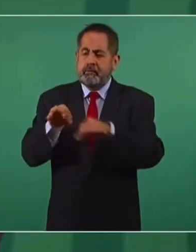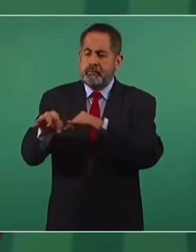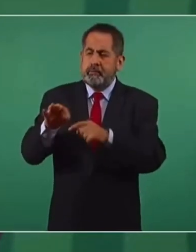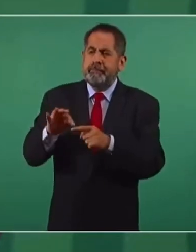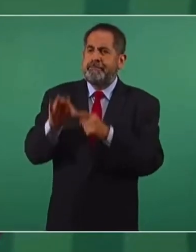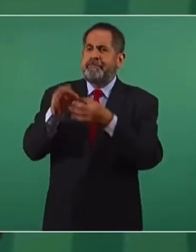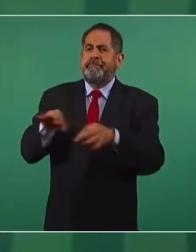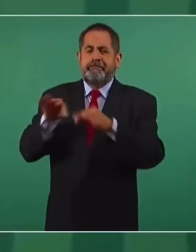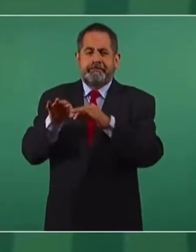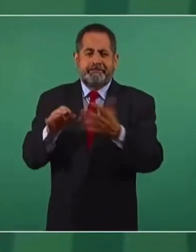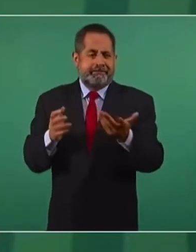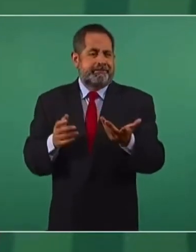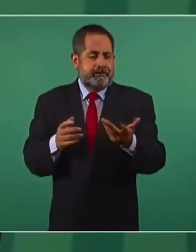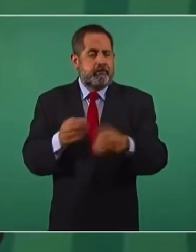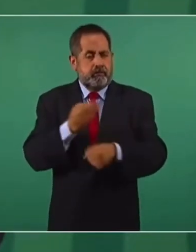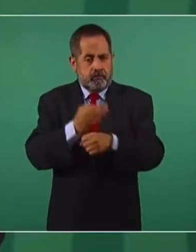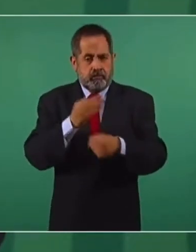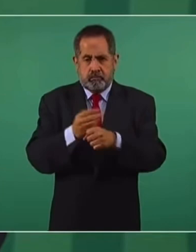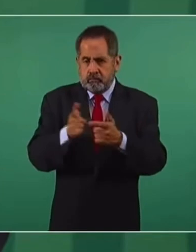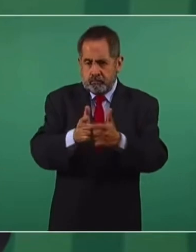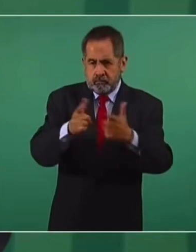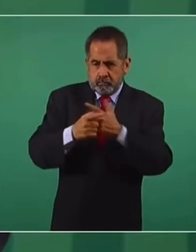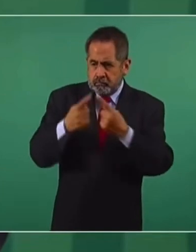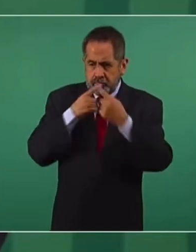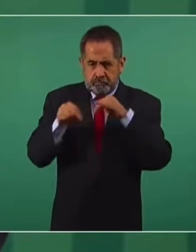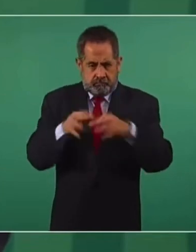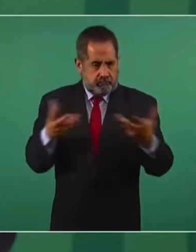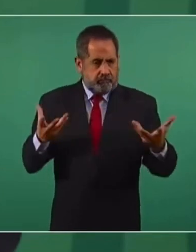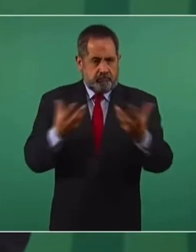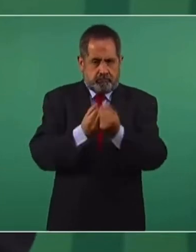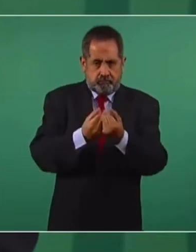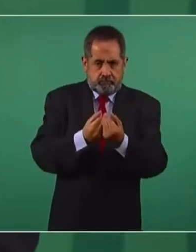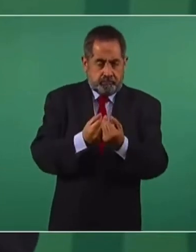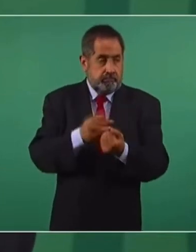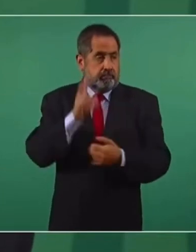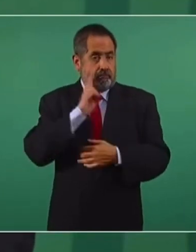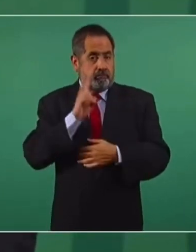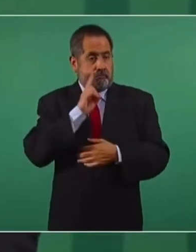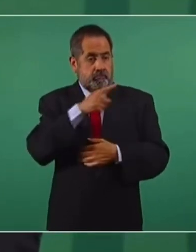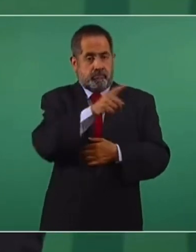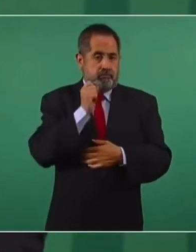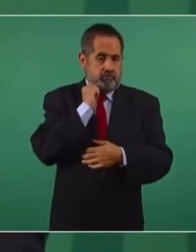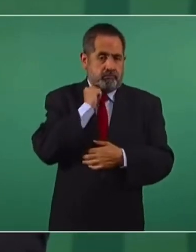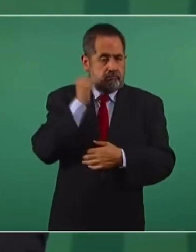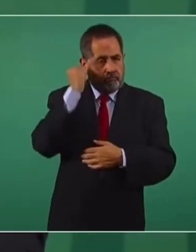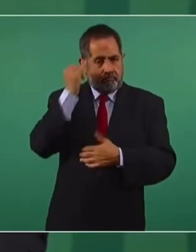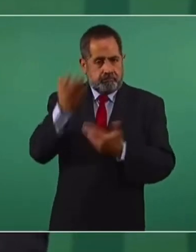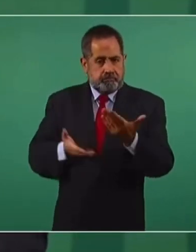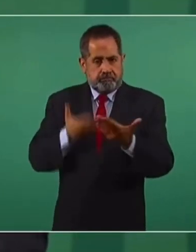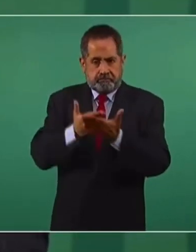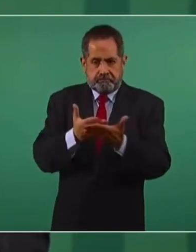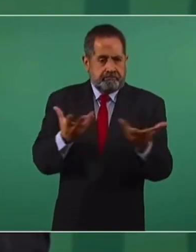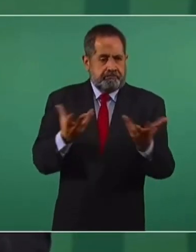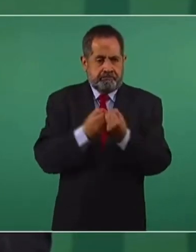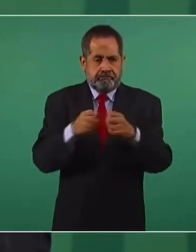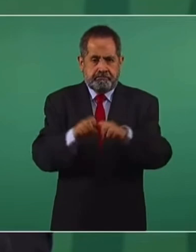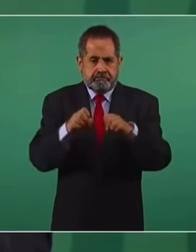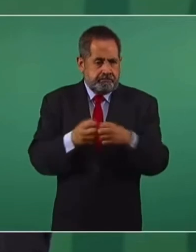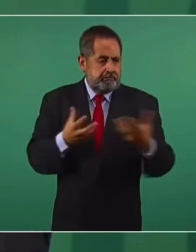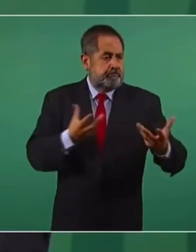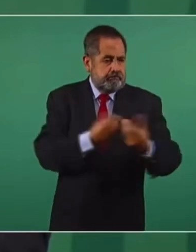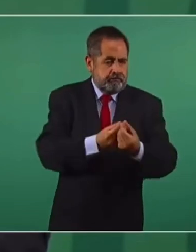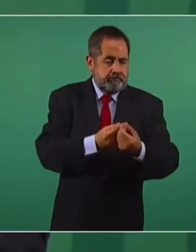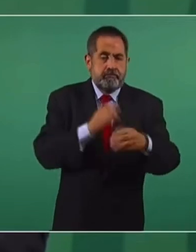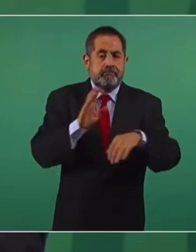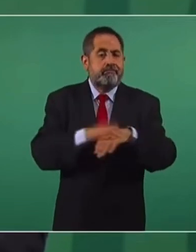estamos ahorita. formó un grupo de trabajo y esperamos que los senadores apoyen esta iniciativa de México, porque el impacto, como